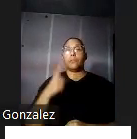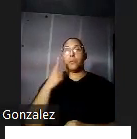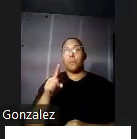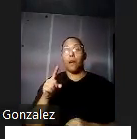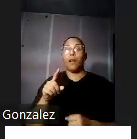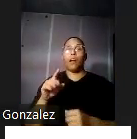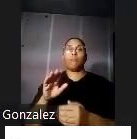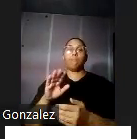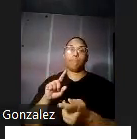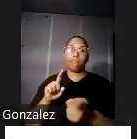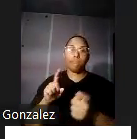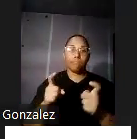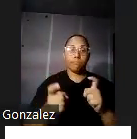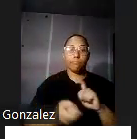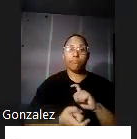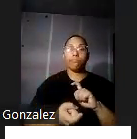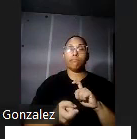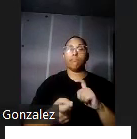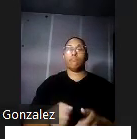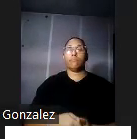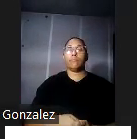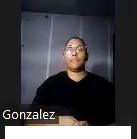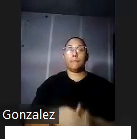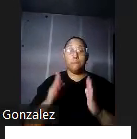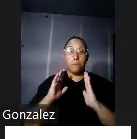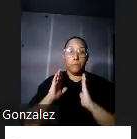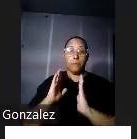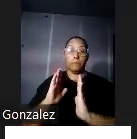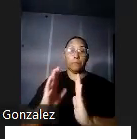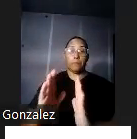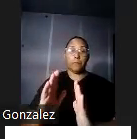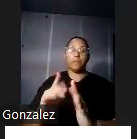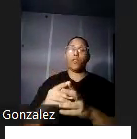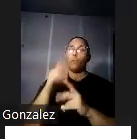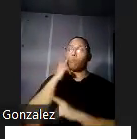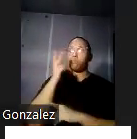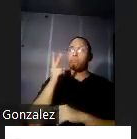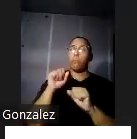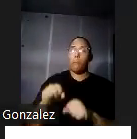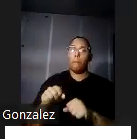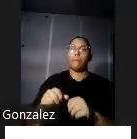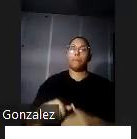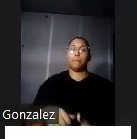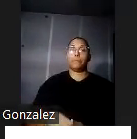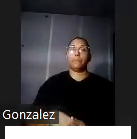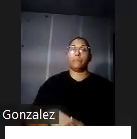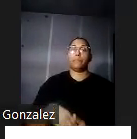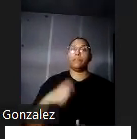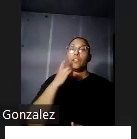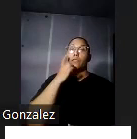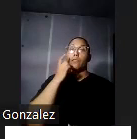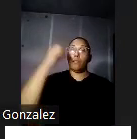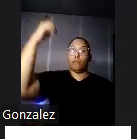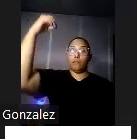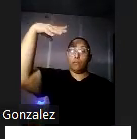los mismos tipos de molduras que vemos en el pasillo también se repiten en esta sala también hay una lámpara de techo como la del pasillo